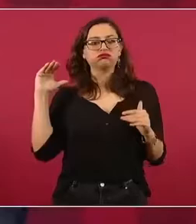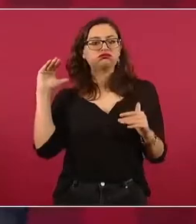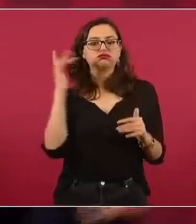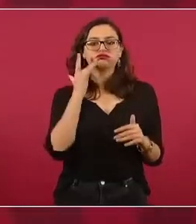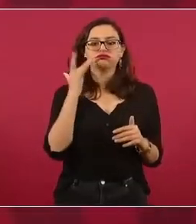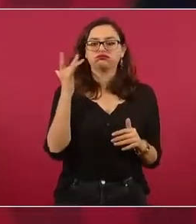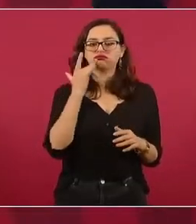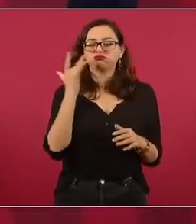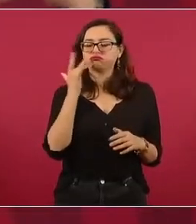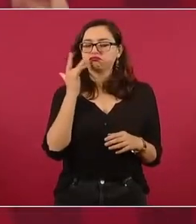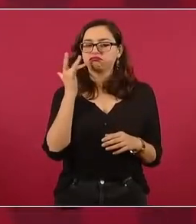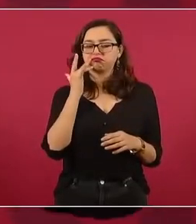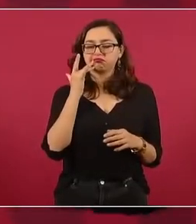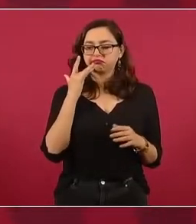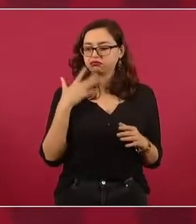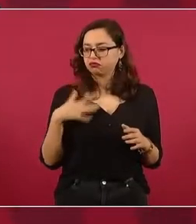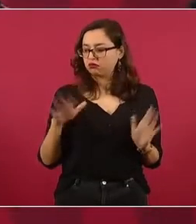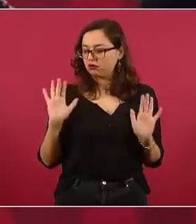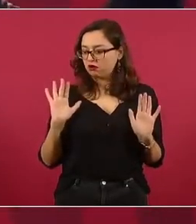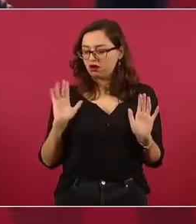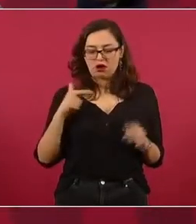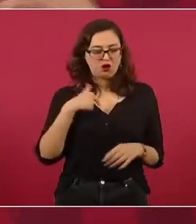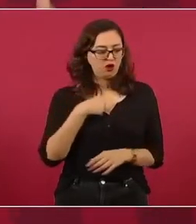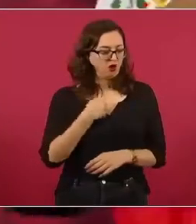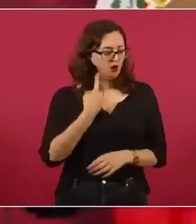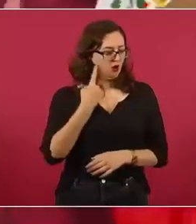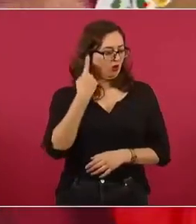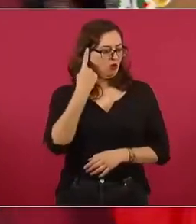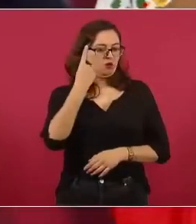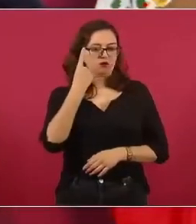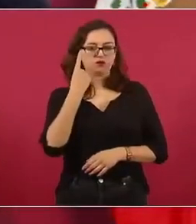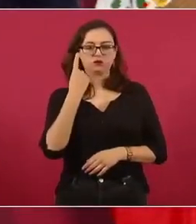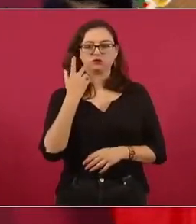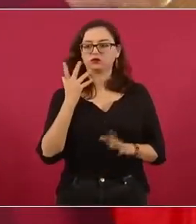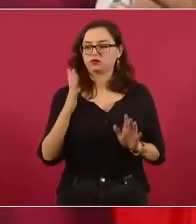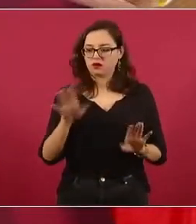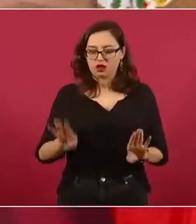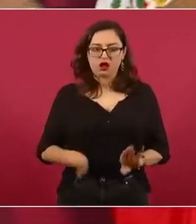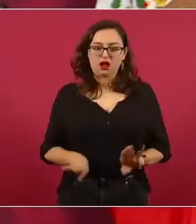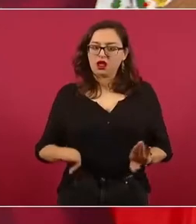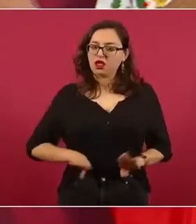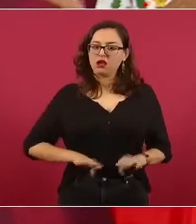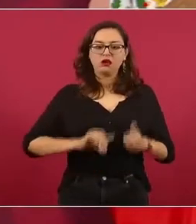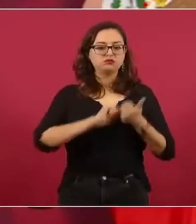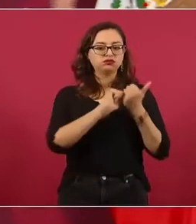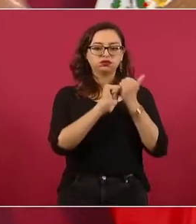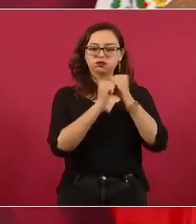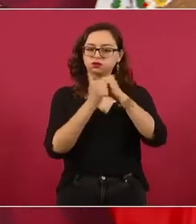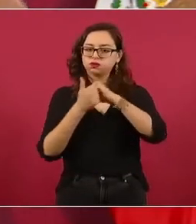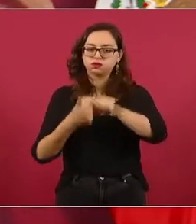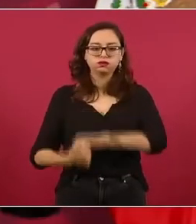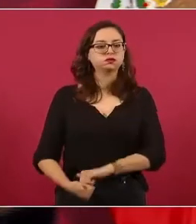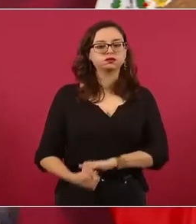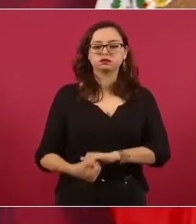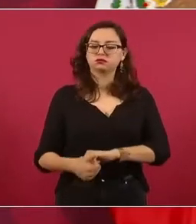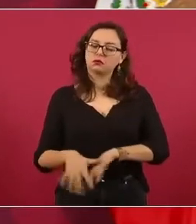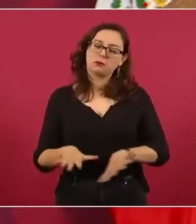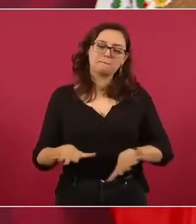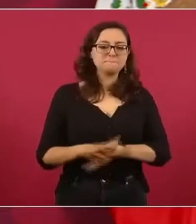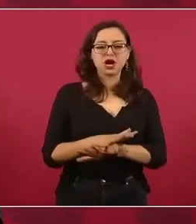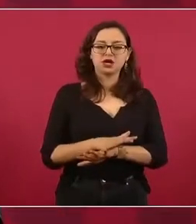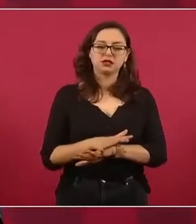ya con poder omnímodo, ya empieza a cambiar. Ya es otra cosa.